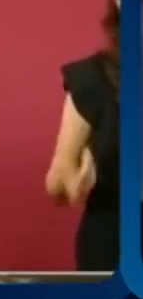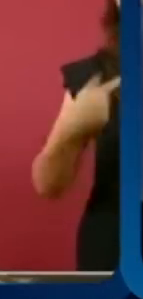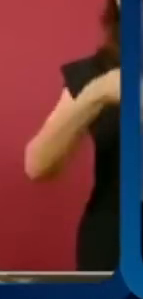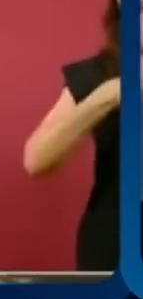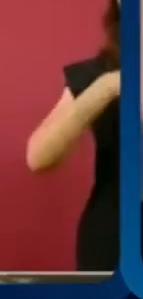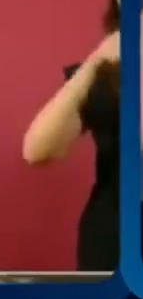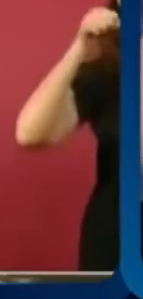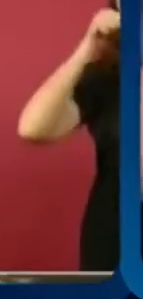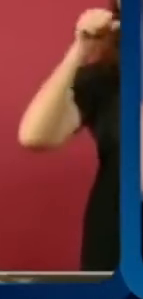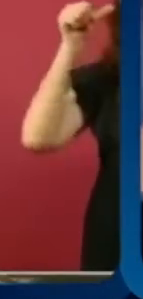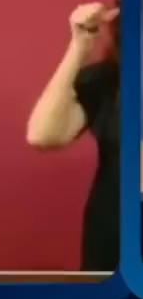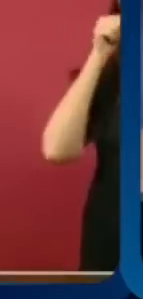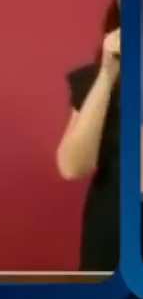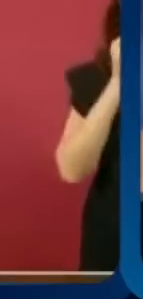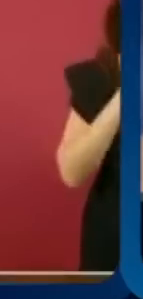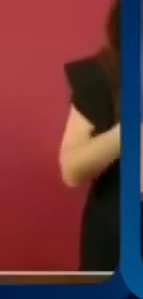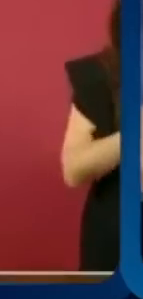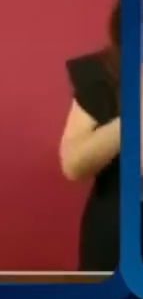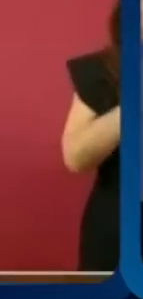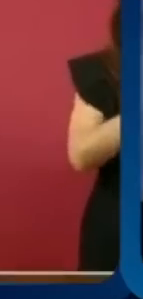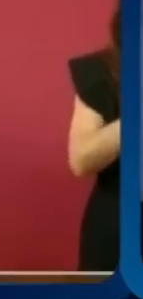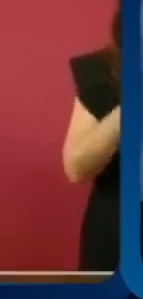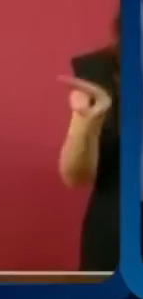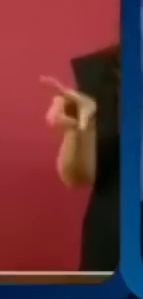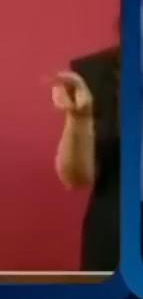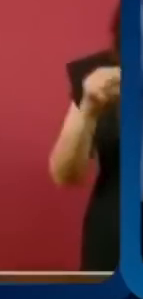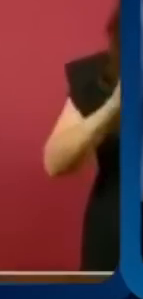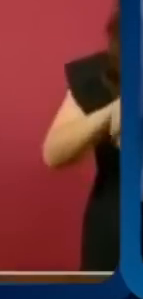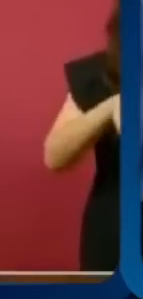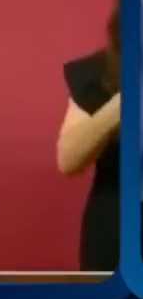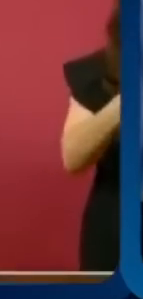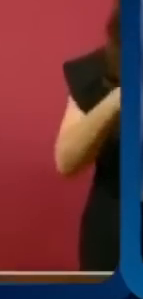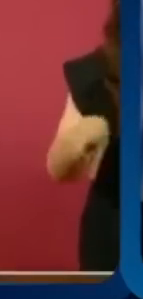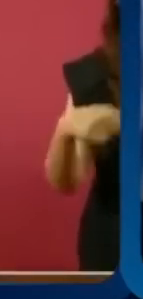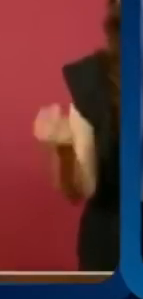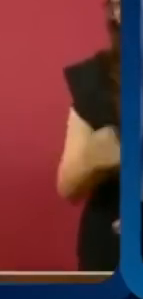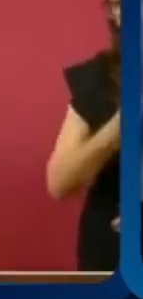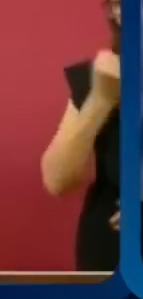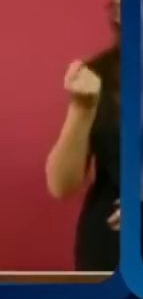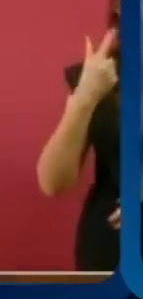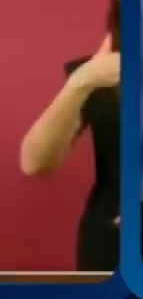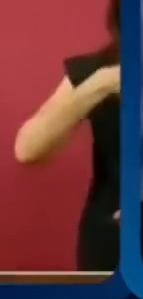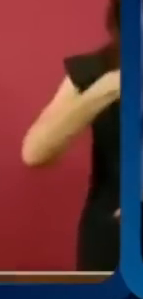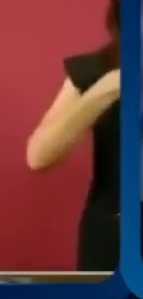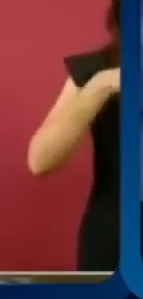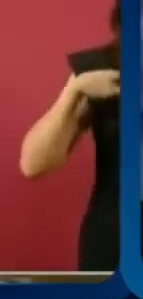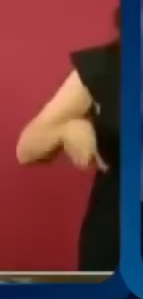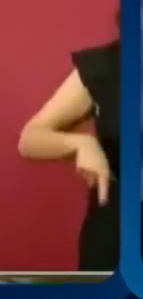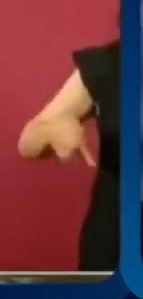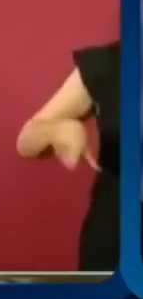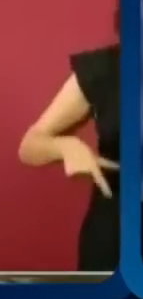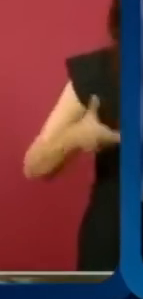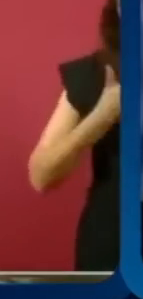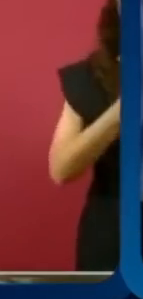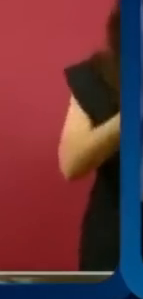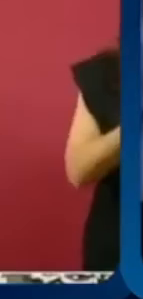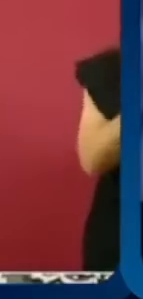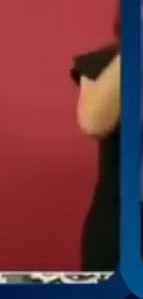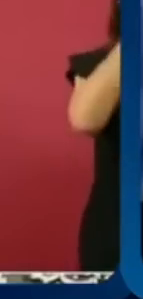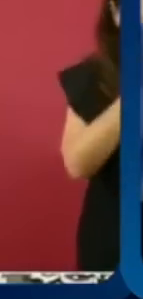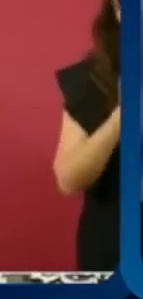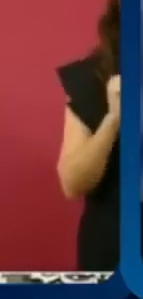injerencistas en Perú. Pero todos sabemos y para qué nos hacemos guaje. Sí, efectivamente tienen la